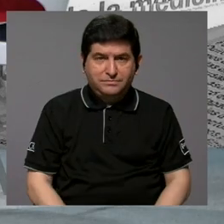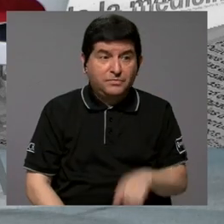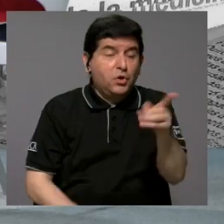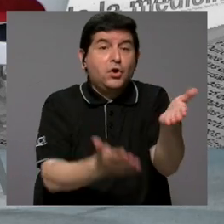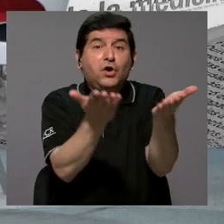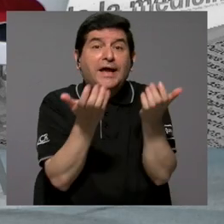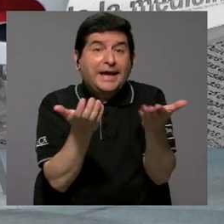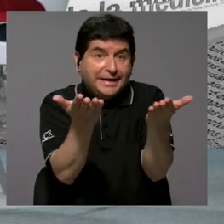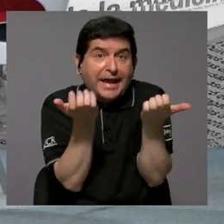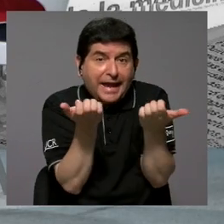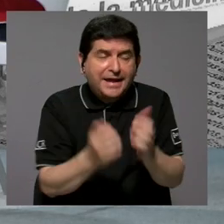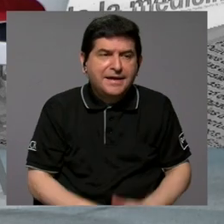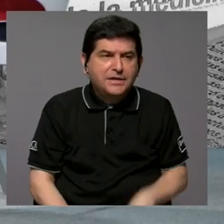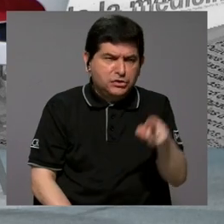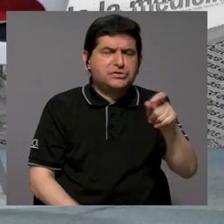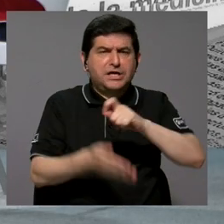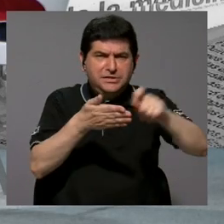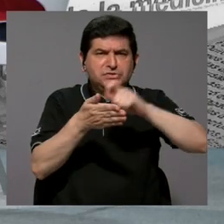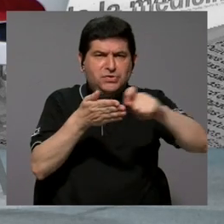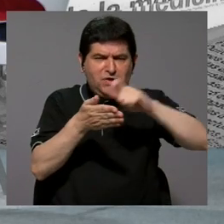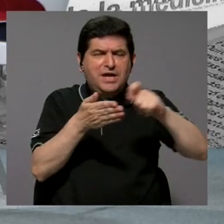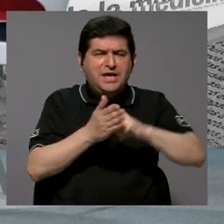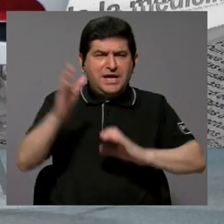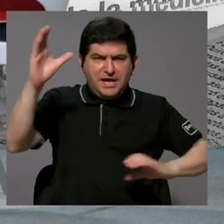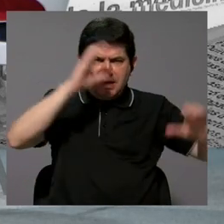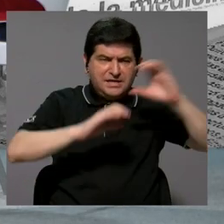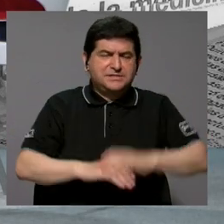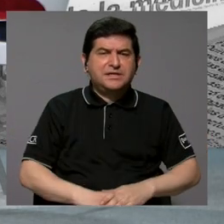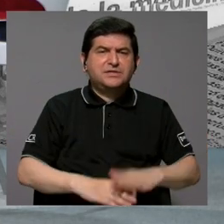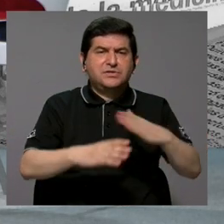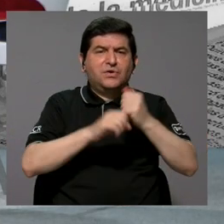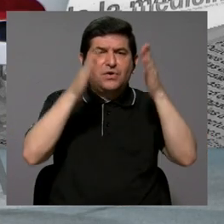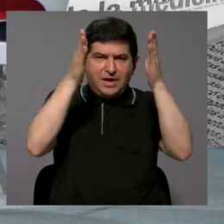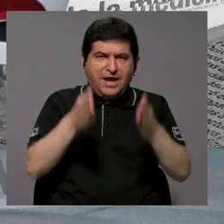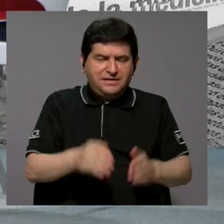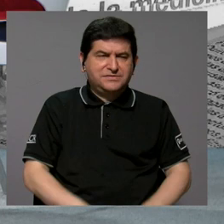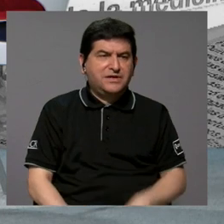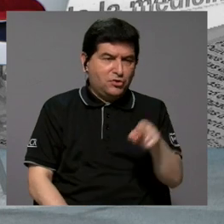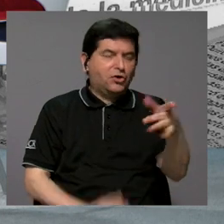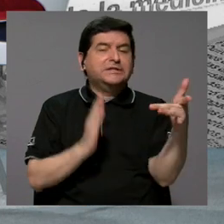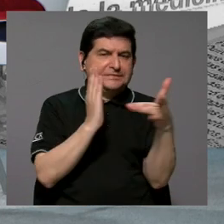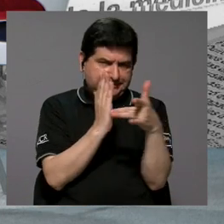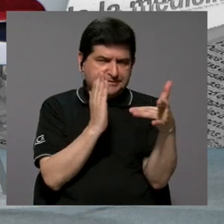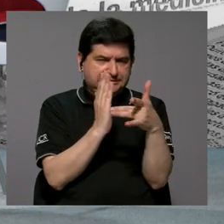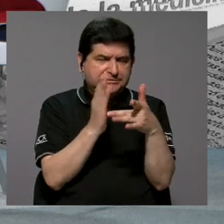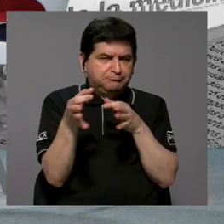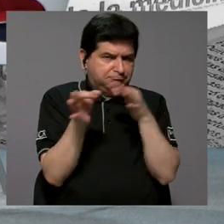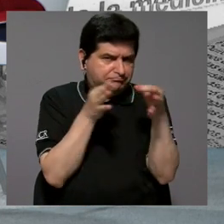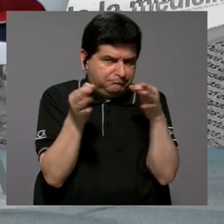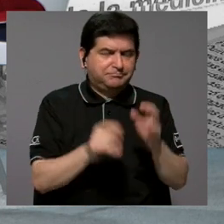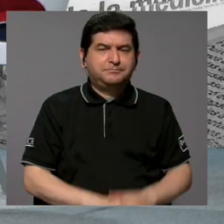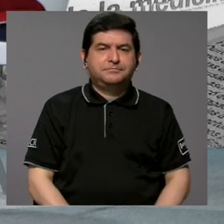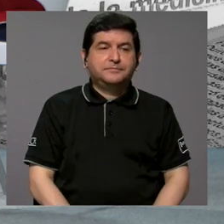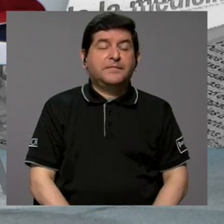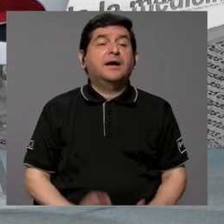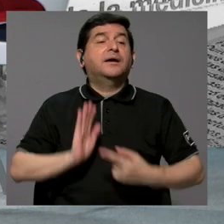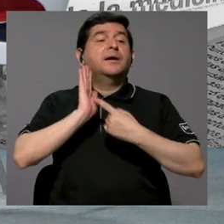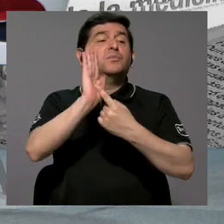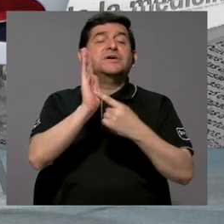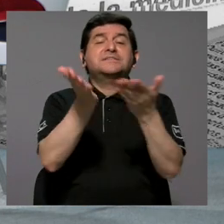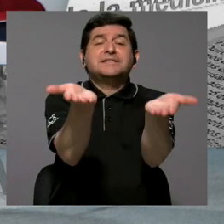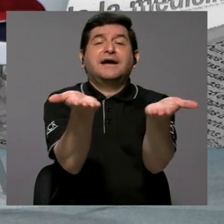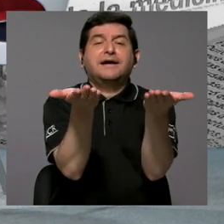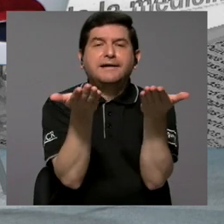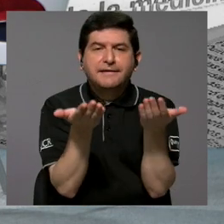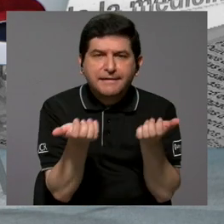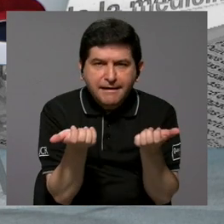ellos quieren, y eso están en artículos científicos por parte de los creadores de esta tecnología, ellos indican que ellos